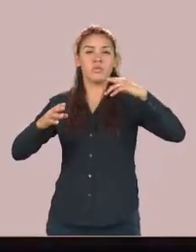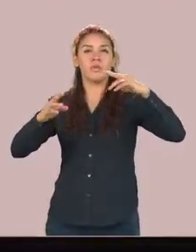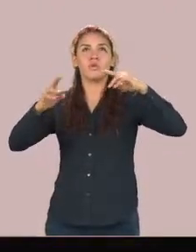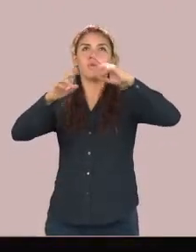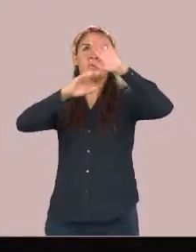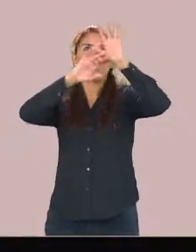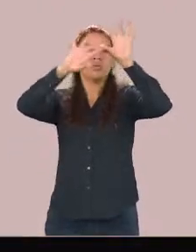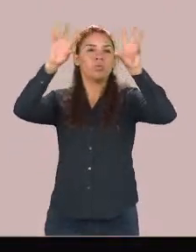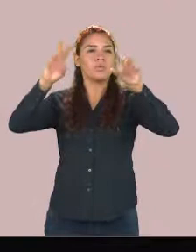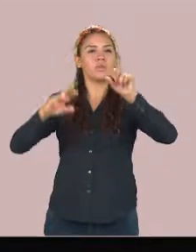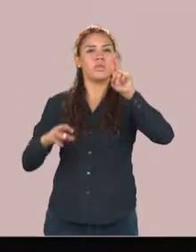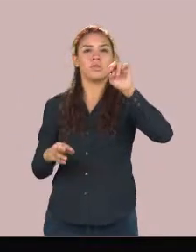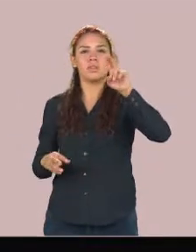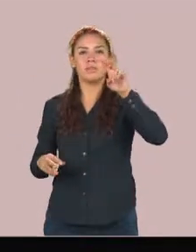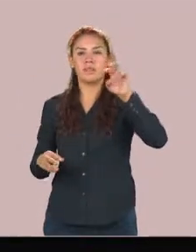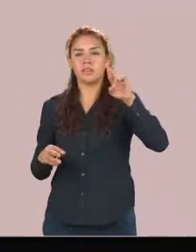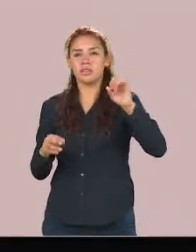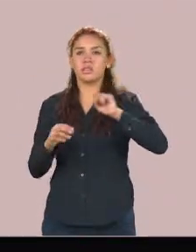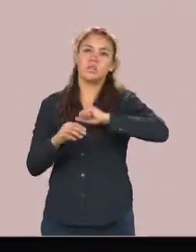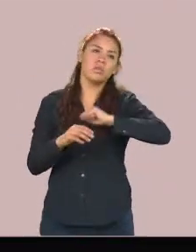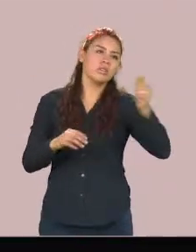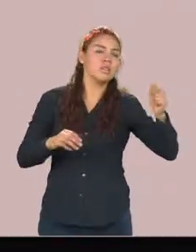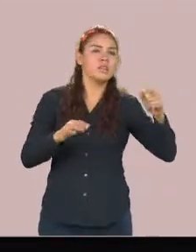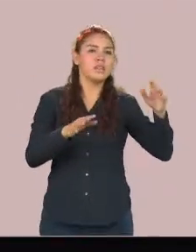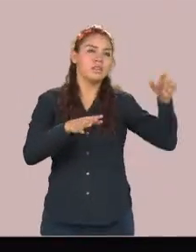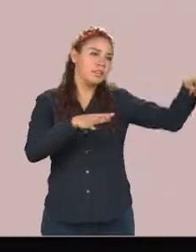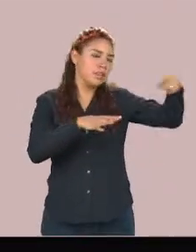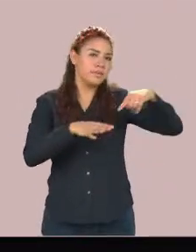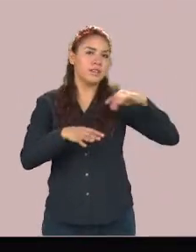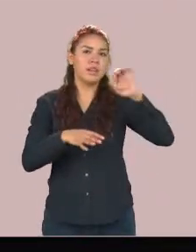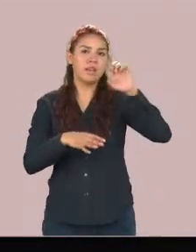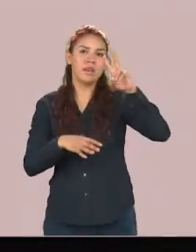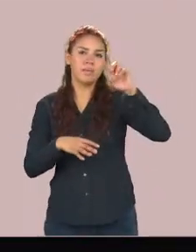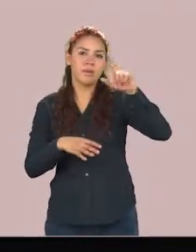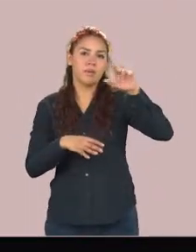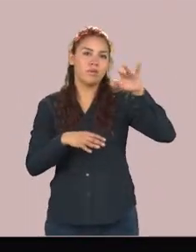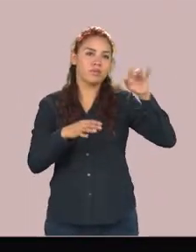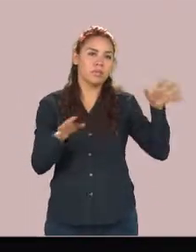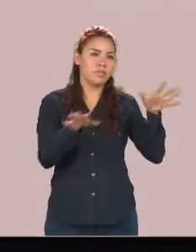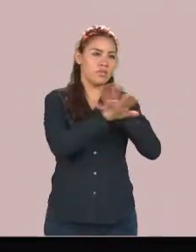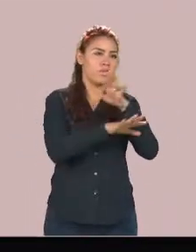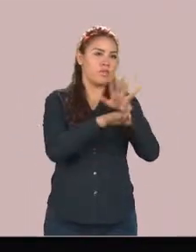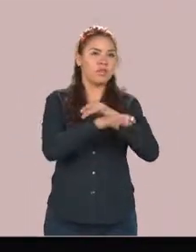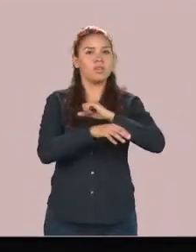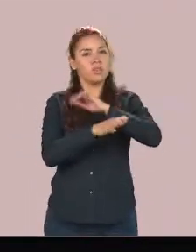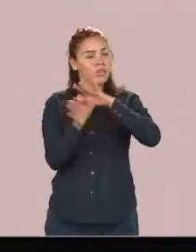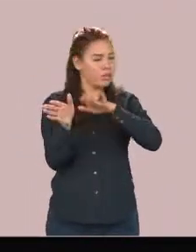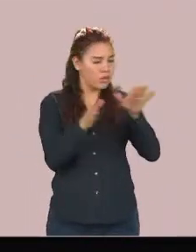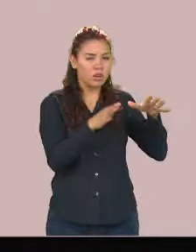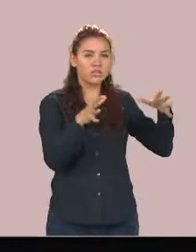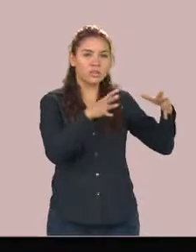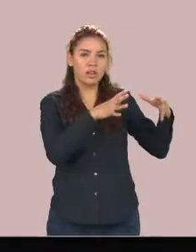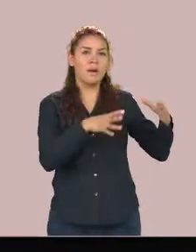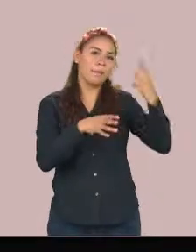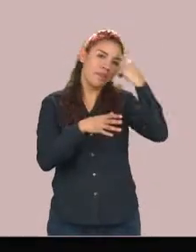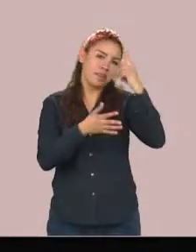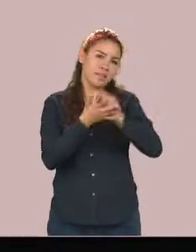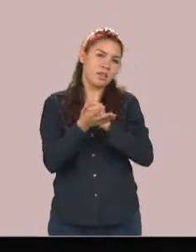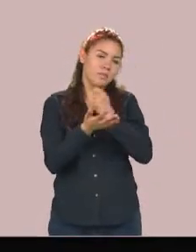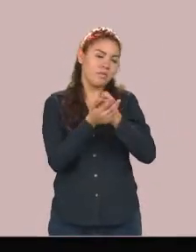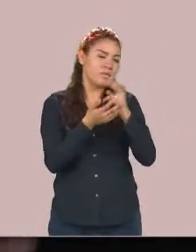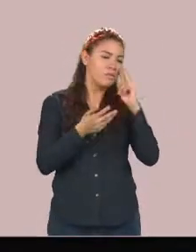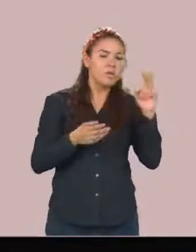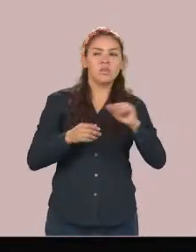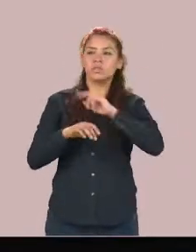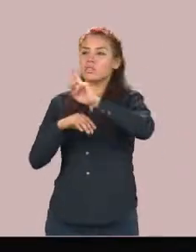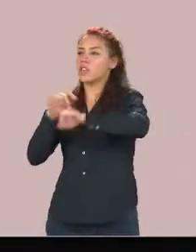la sala específicamente dedicada a la biodiversidad tamaulipeca la de recursos naturales cuidados y recursos naturales